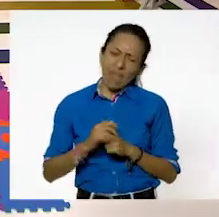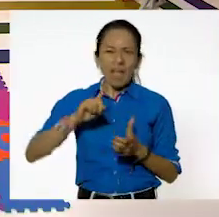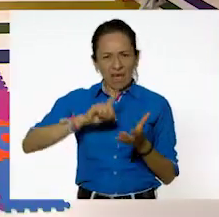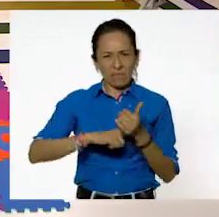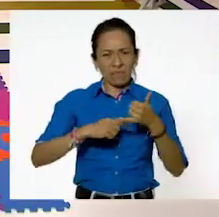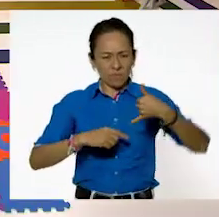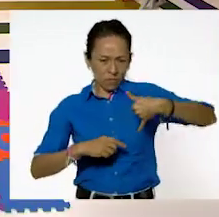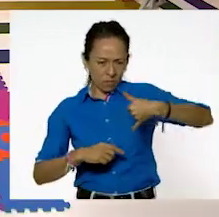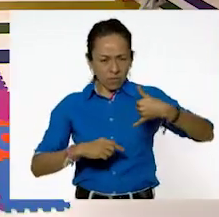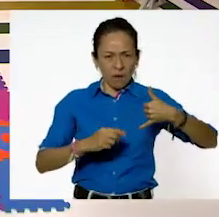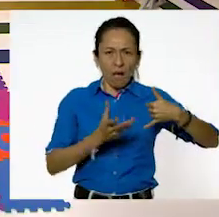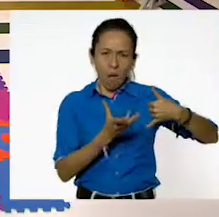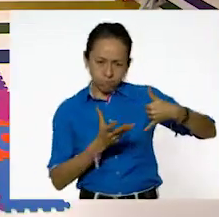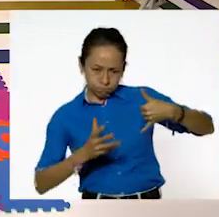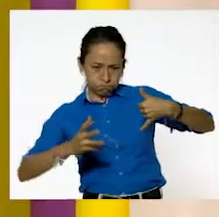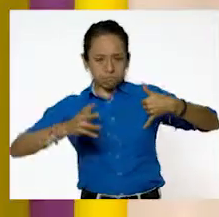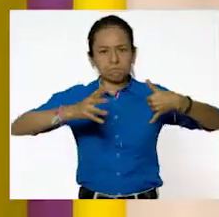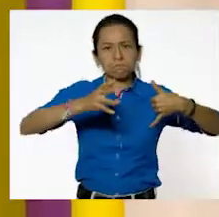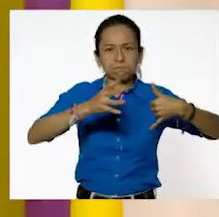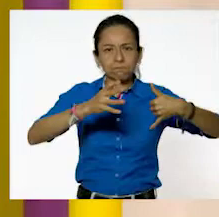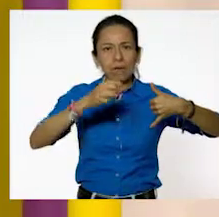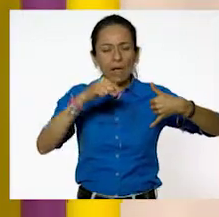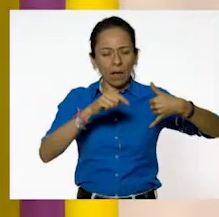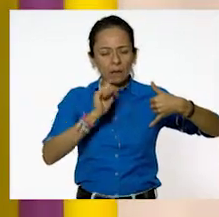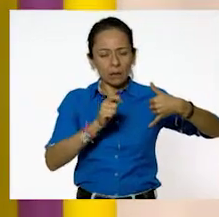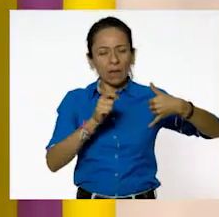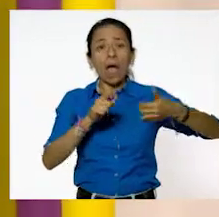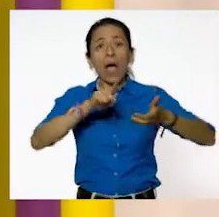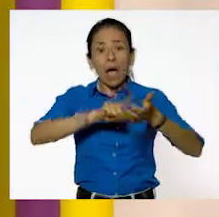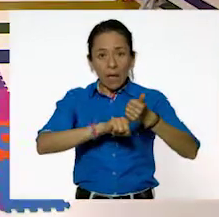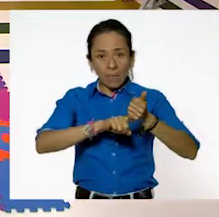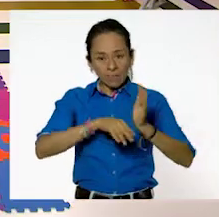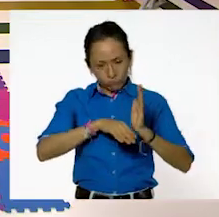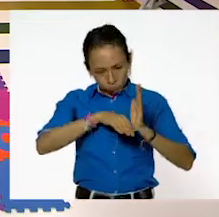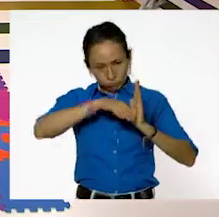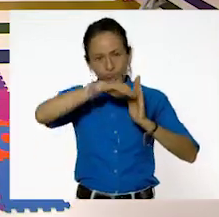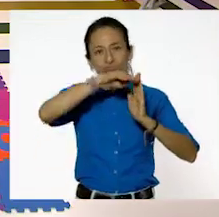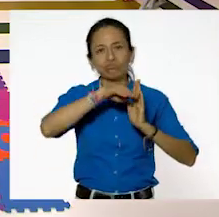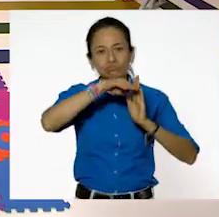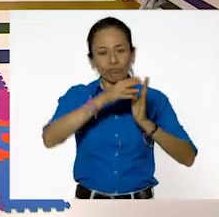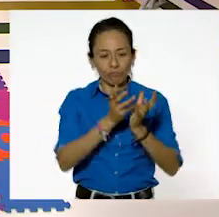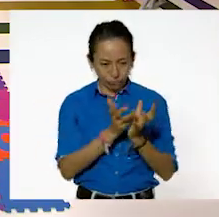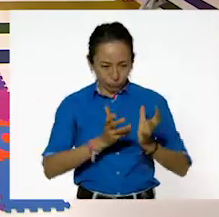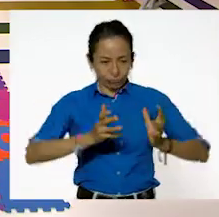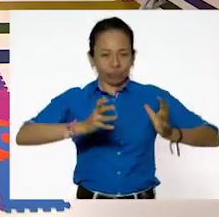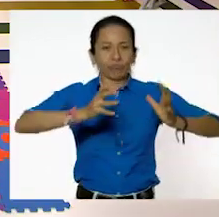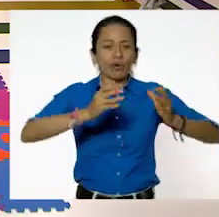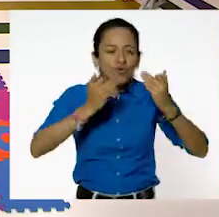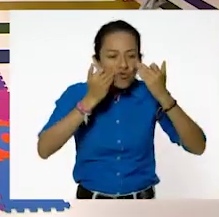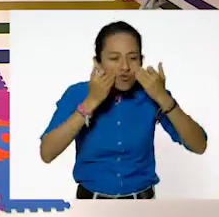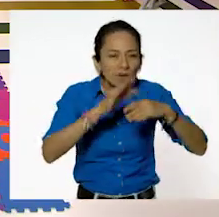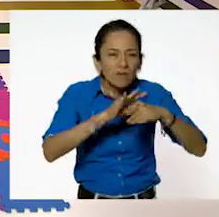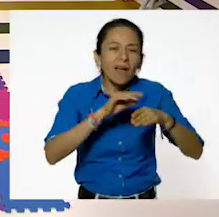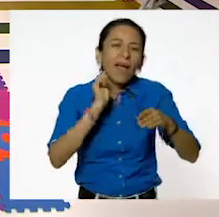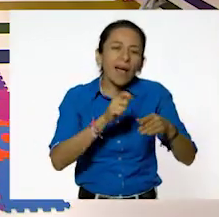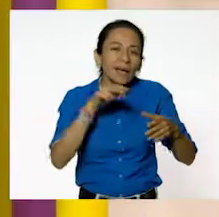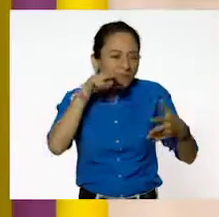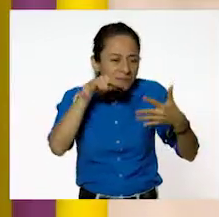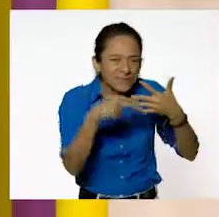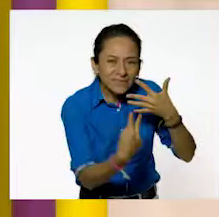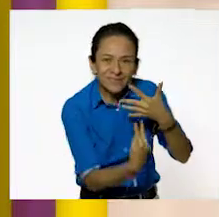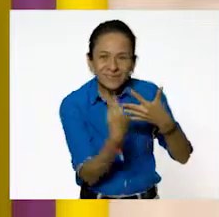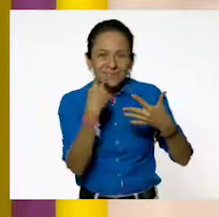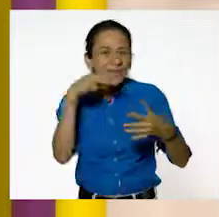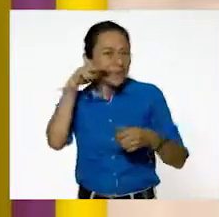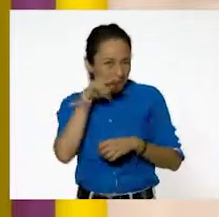como abombada y el líquido está tomando esa forma. Lo podemos ver además porque la jarra es transparente. Y entonces podemos determinar